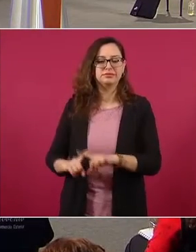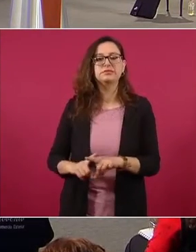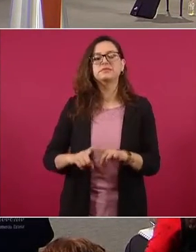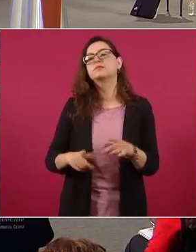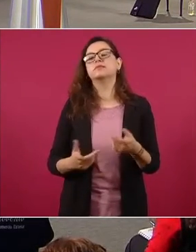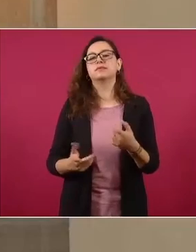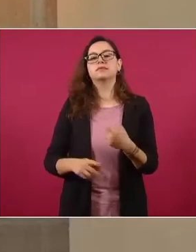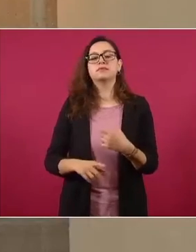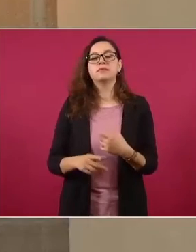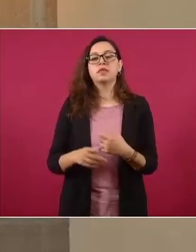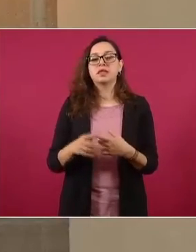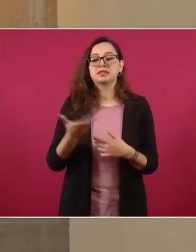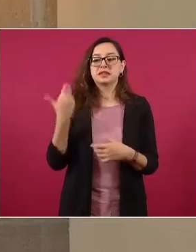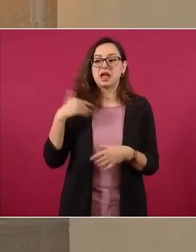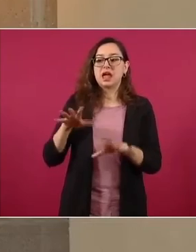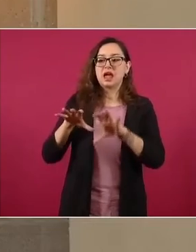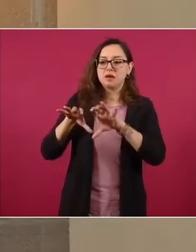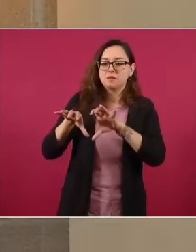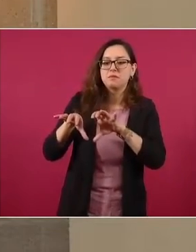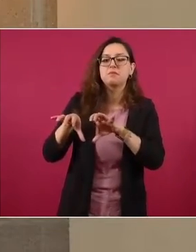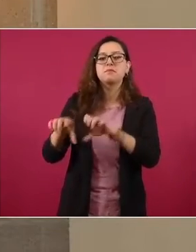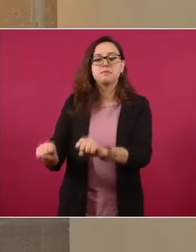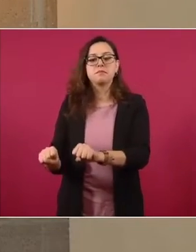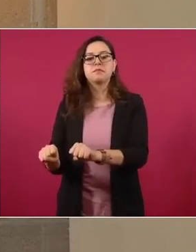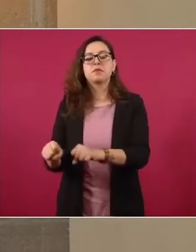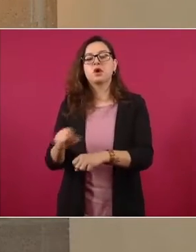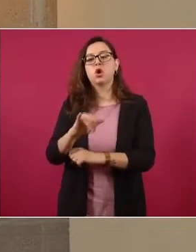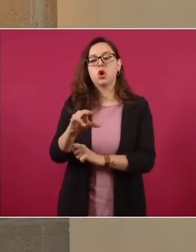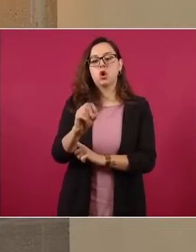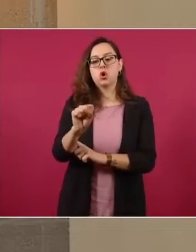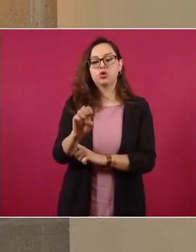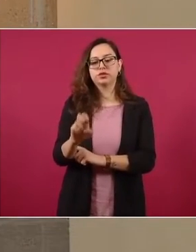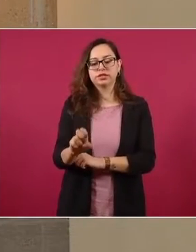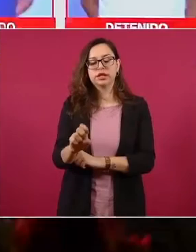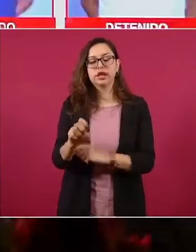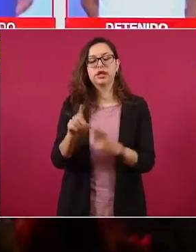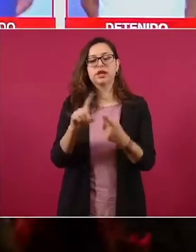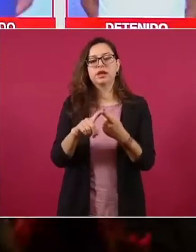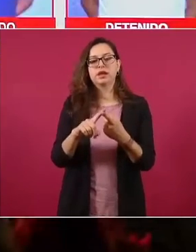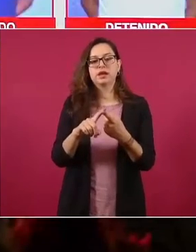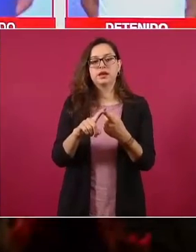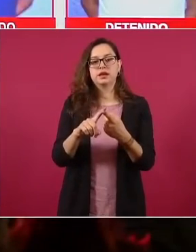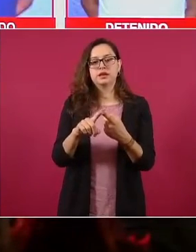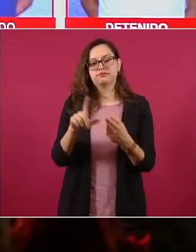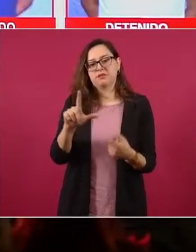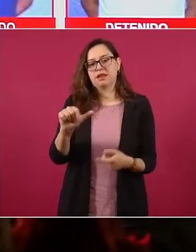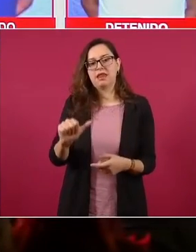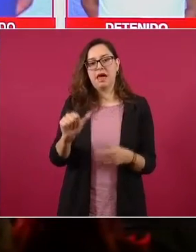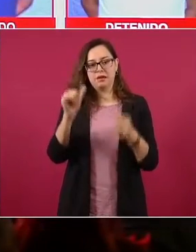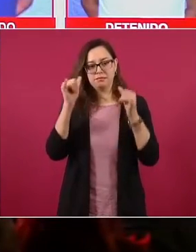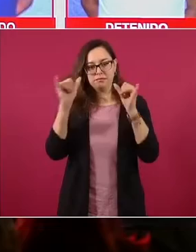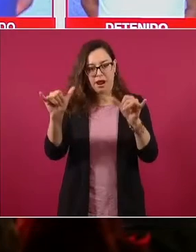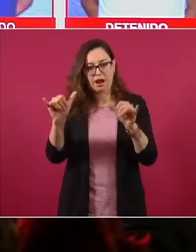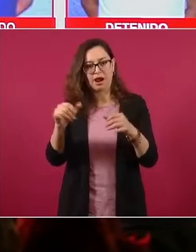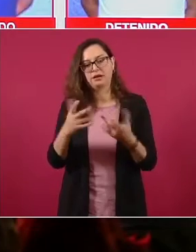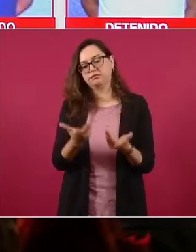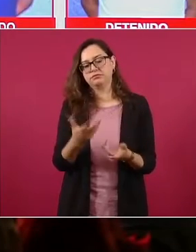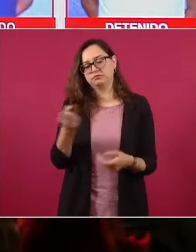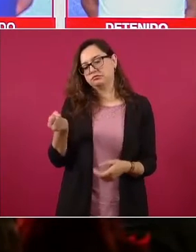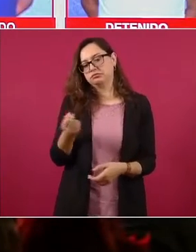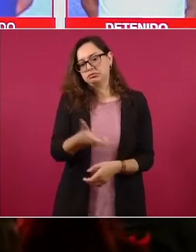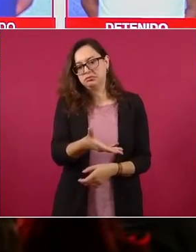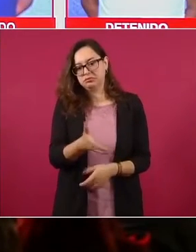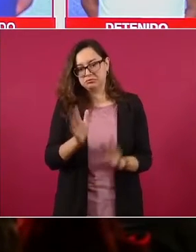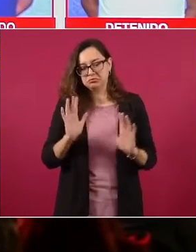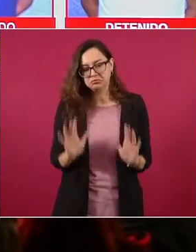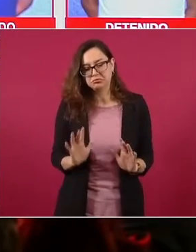ya varias veces comentado aquí, José Bernardo N., alias La Vaca, que también fue un sujeto que un